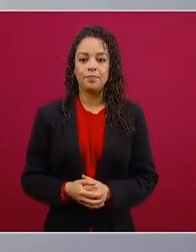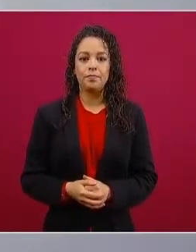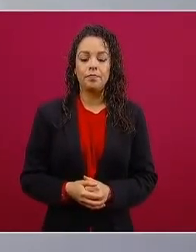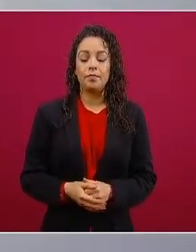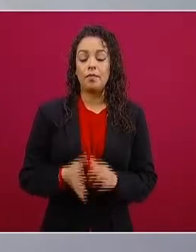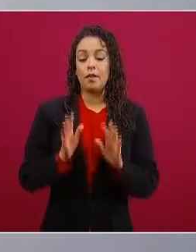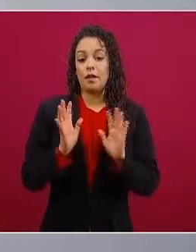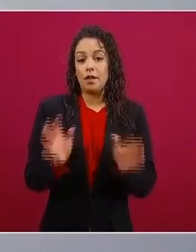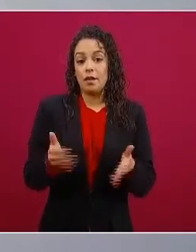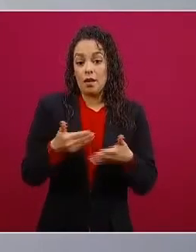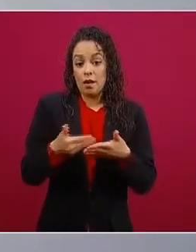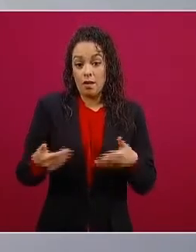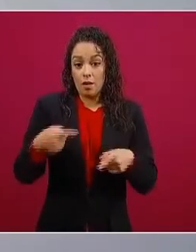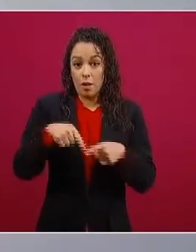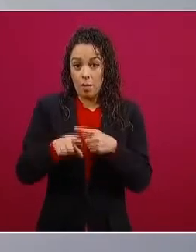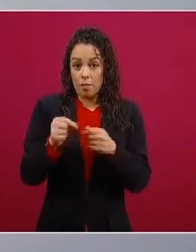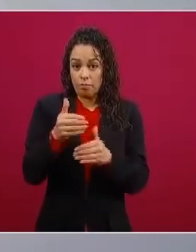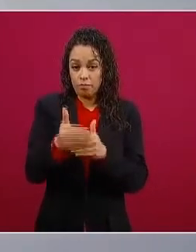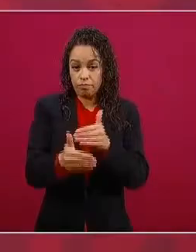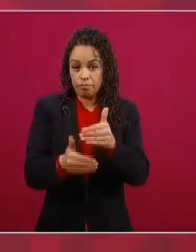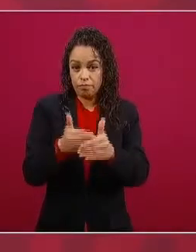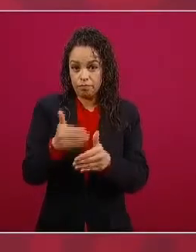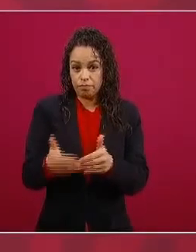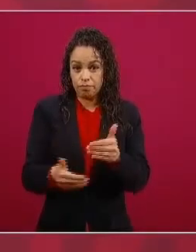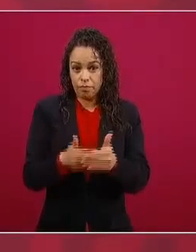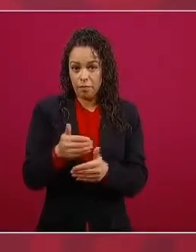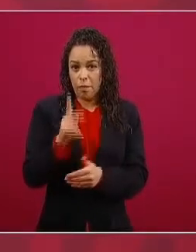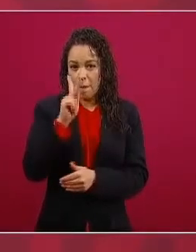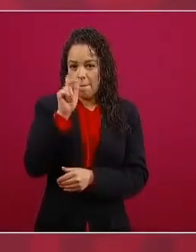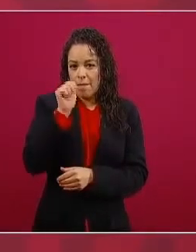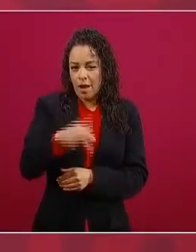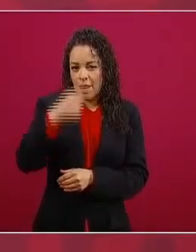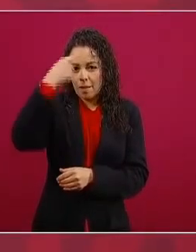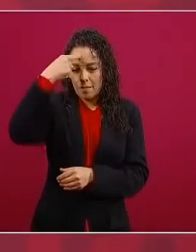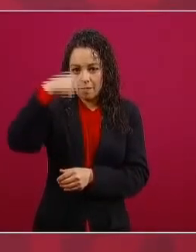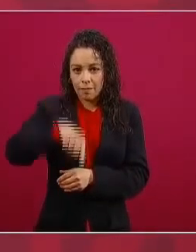ese plan de rehabilitación de las refinerías.